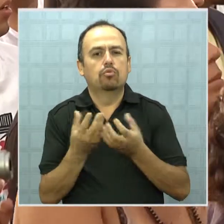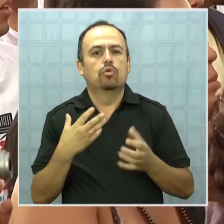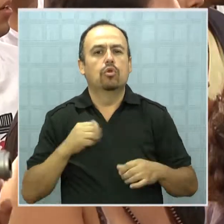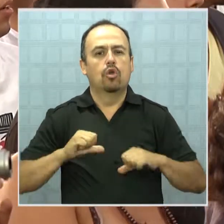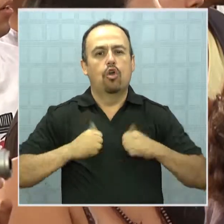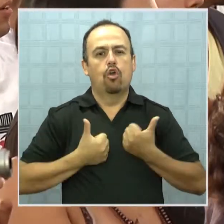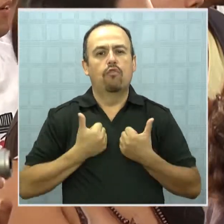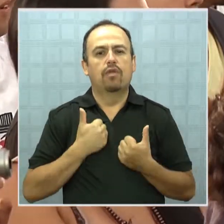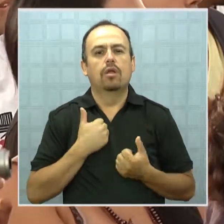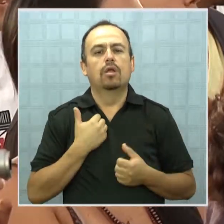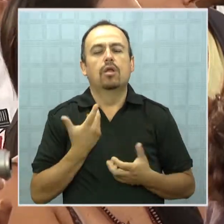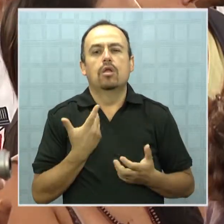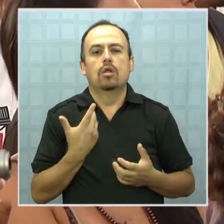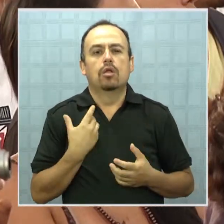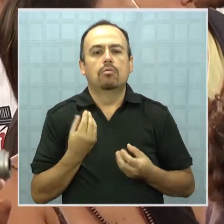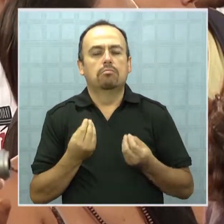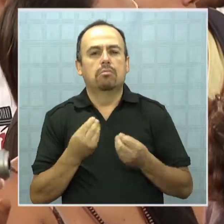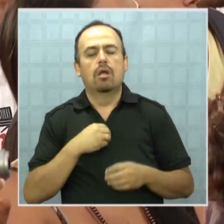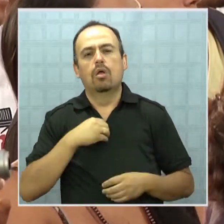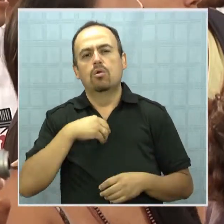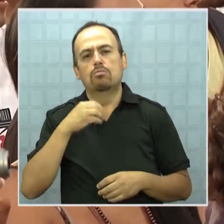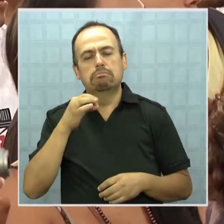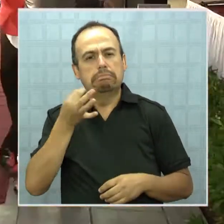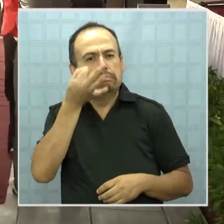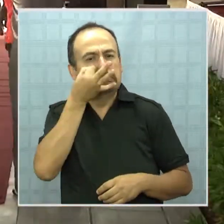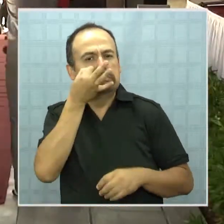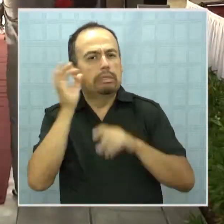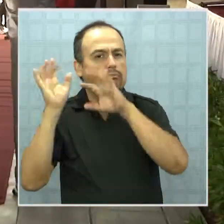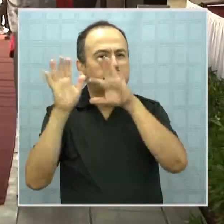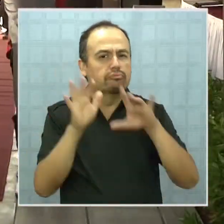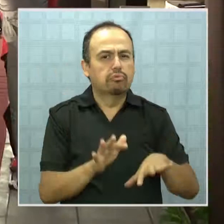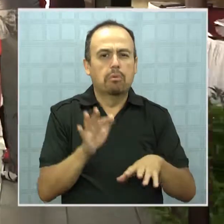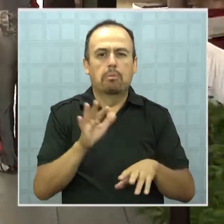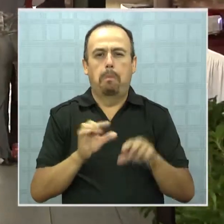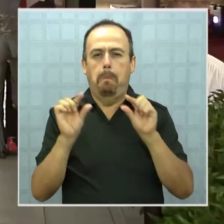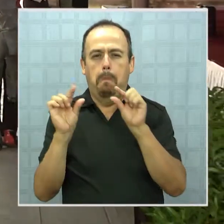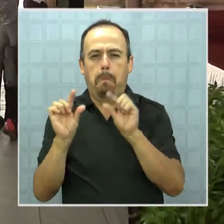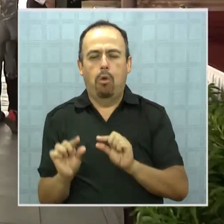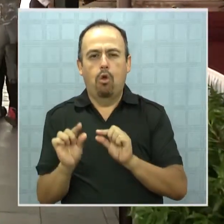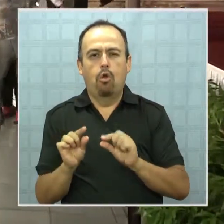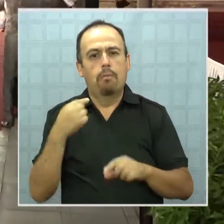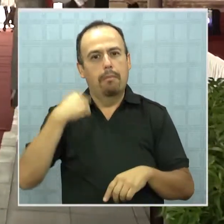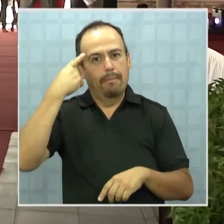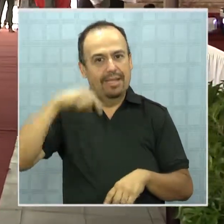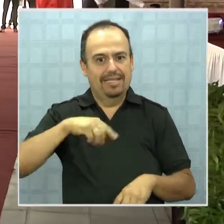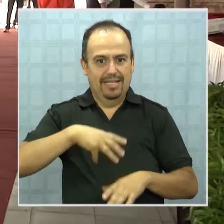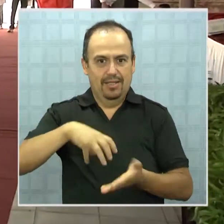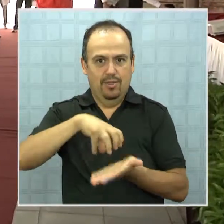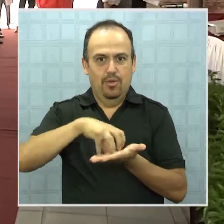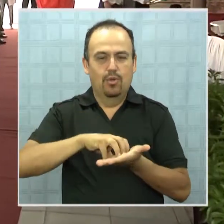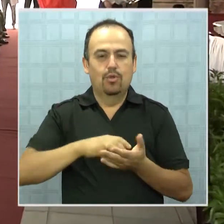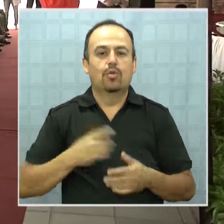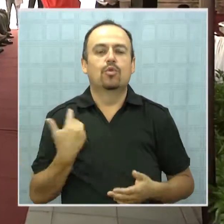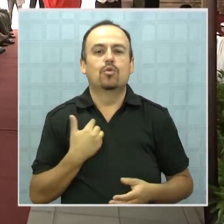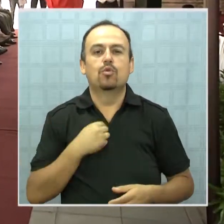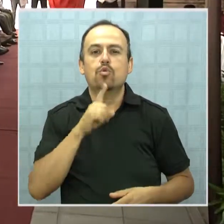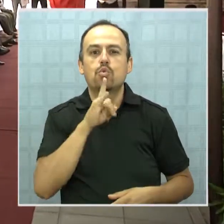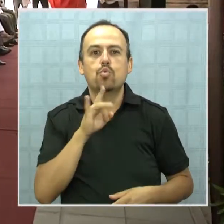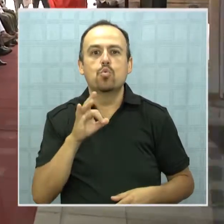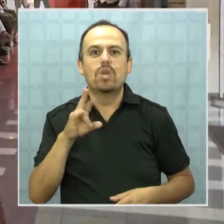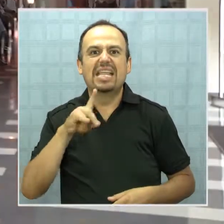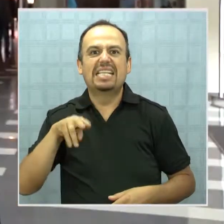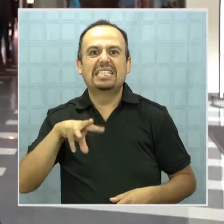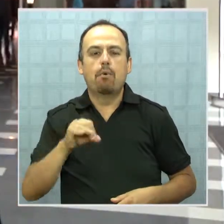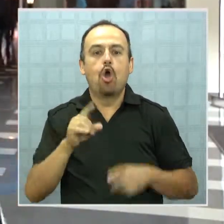por carreras del área turística, en una región que pretende ser líder en esta industria. En turismo y hotelería hace